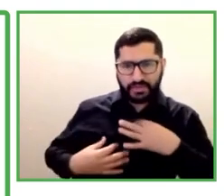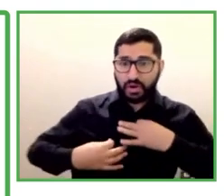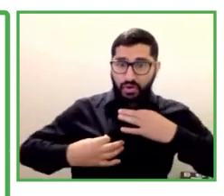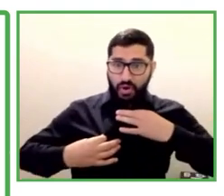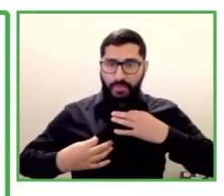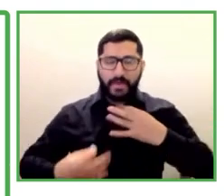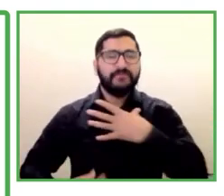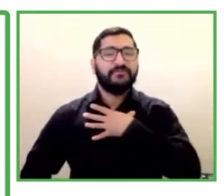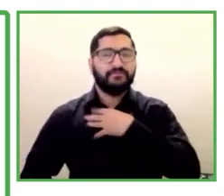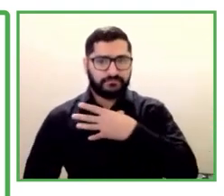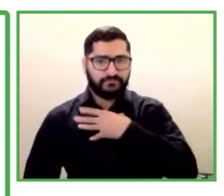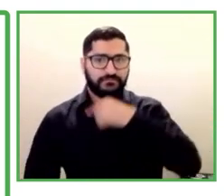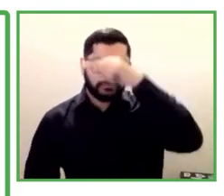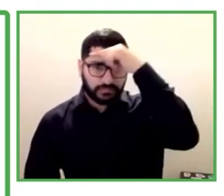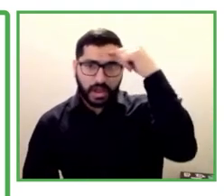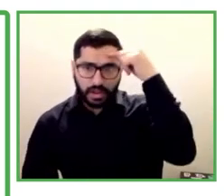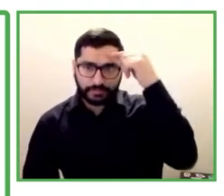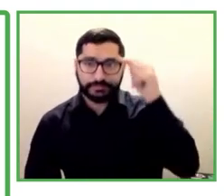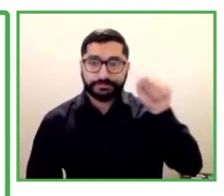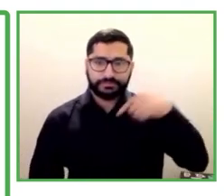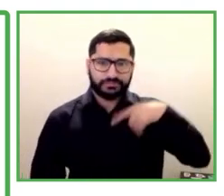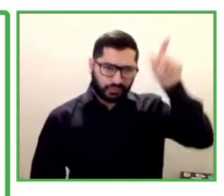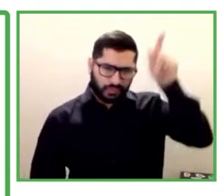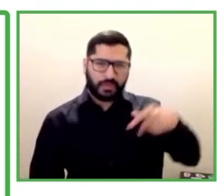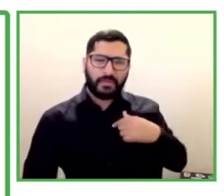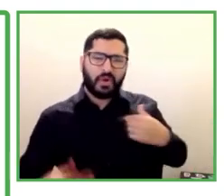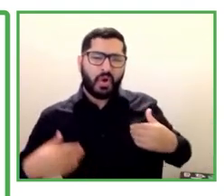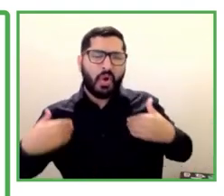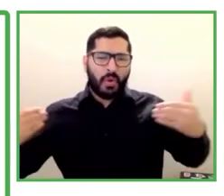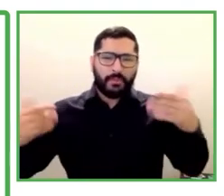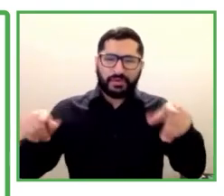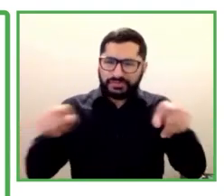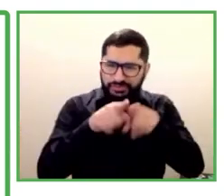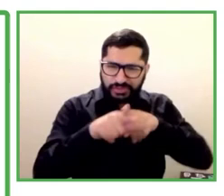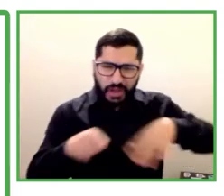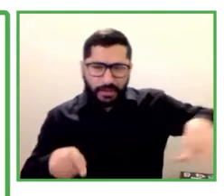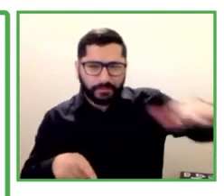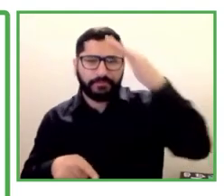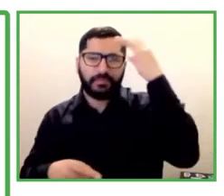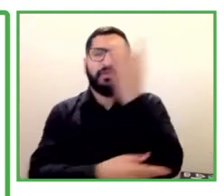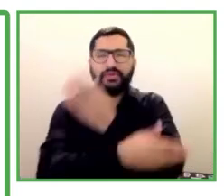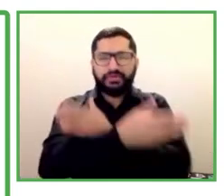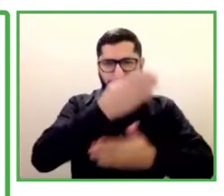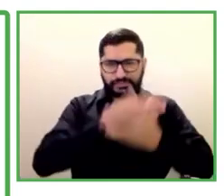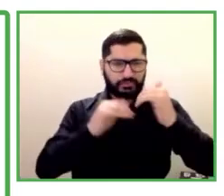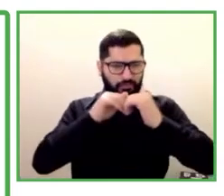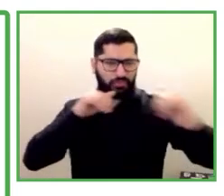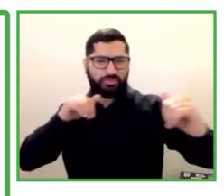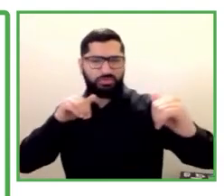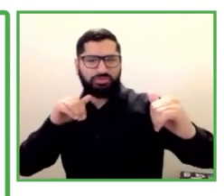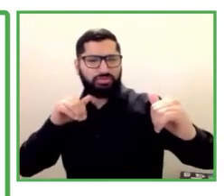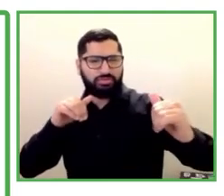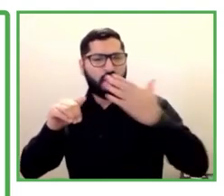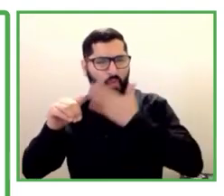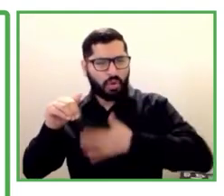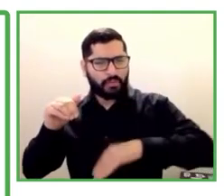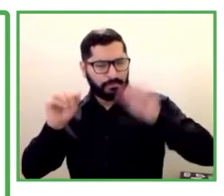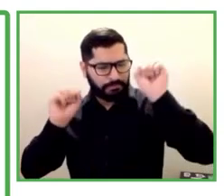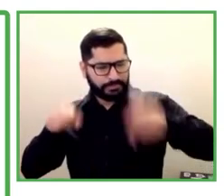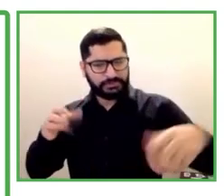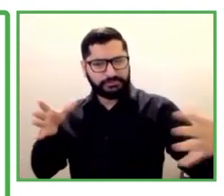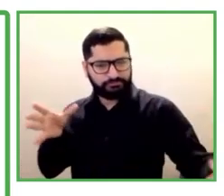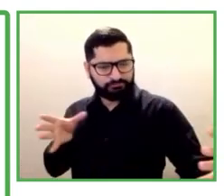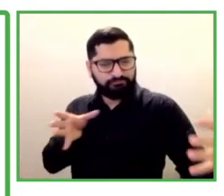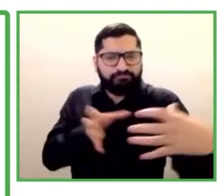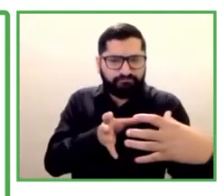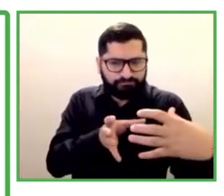sin discapacidades no deben ser desaparadas. Somos parte, además de la misma generación. Este es uno de los múltiples aspectos que aprendí en Escuela de Gente.